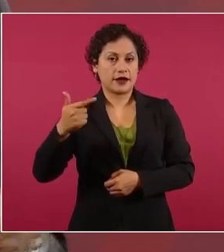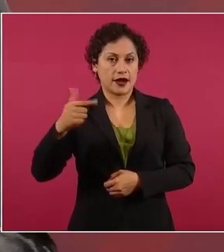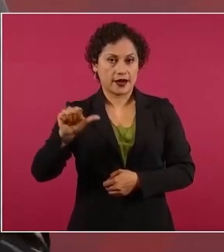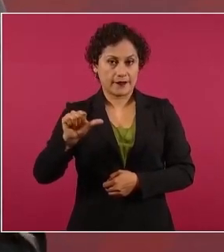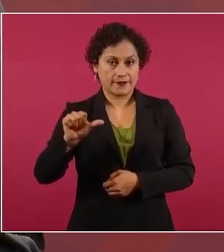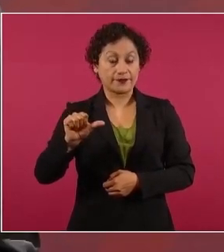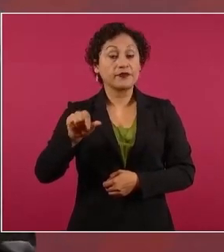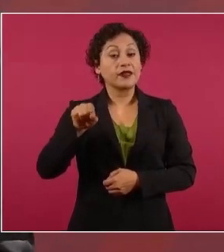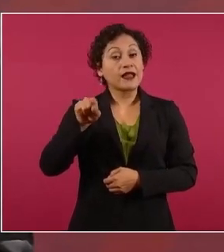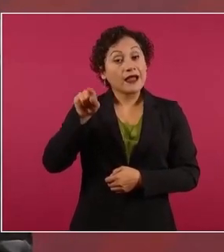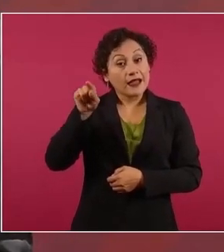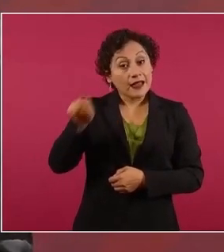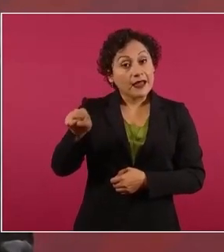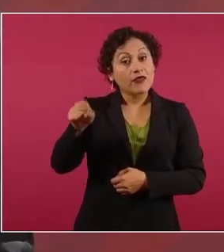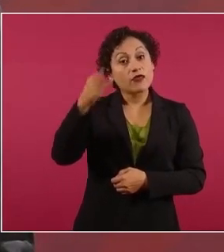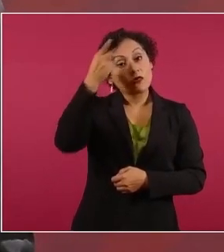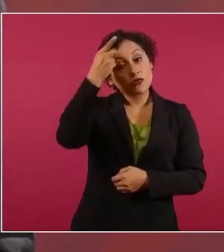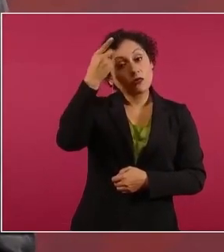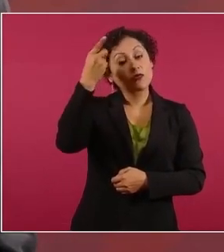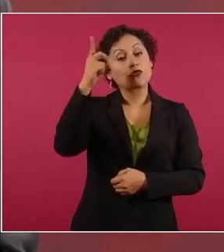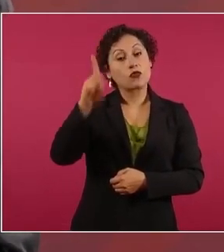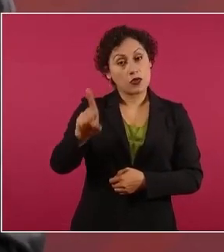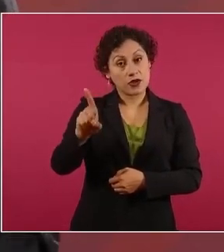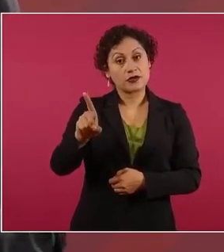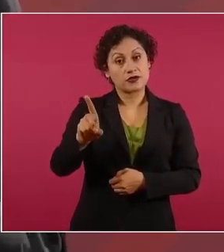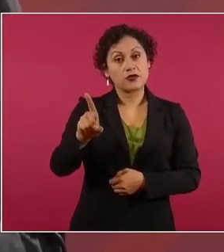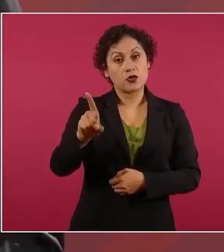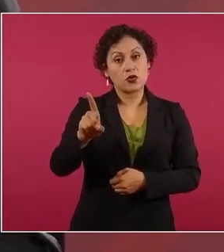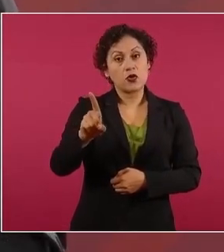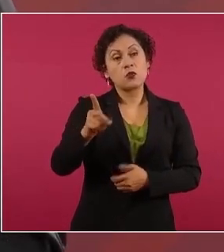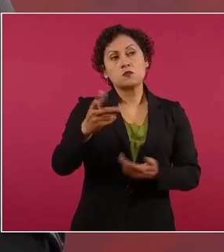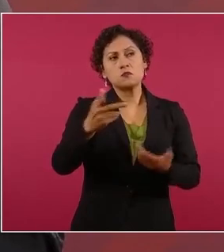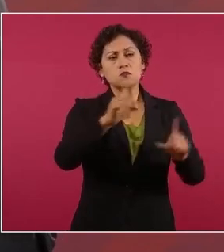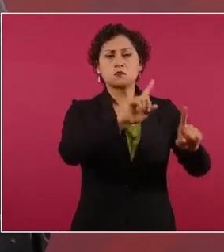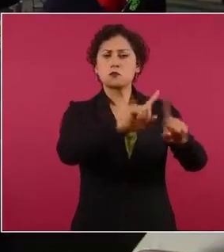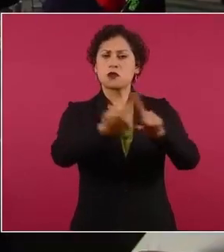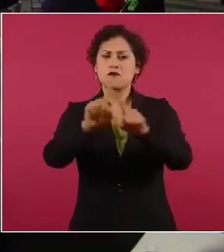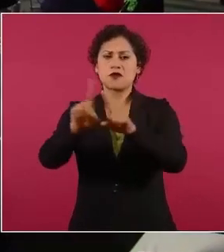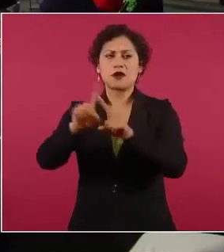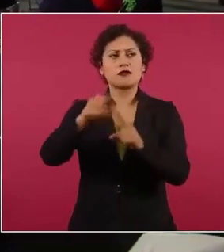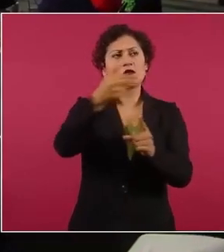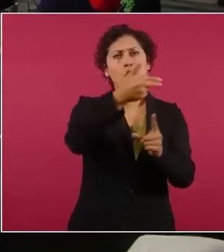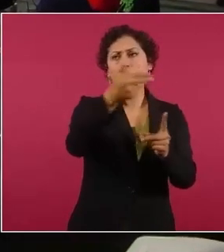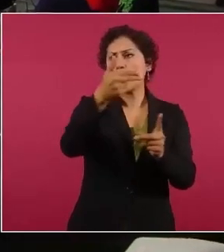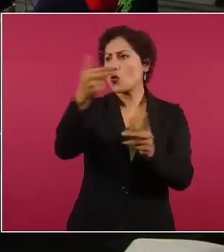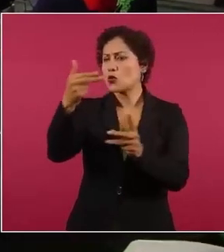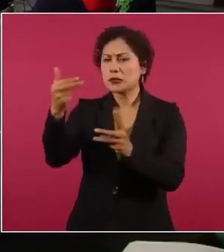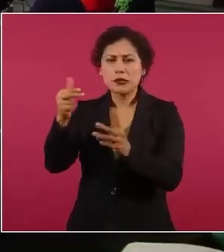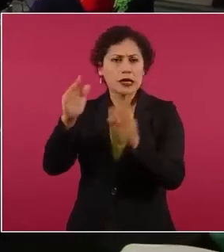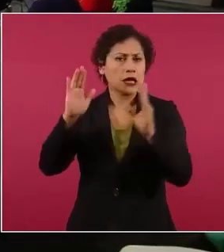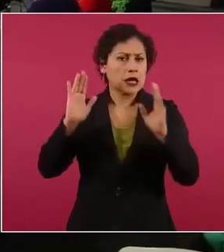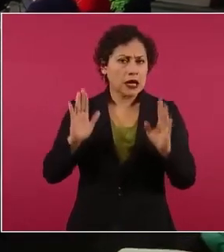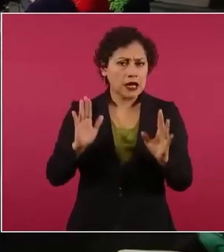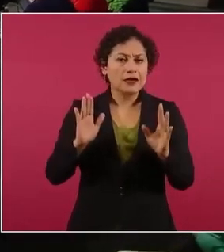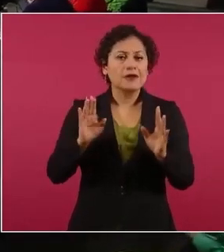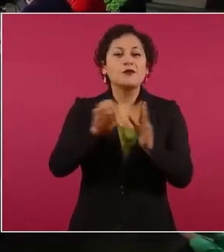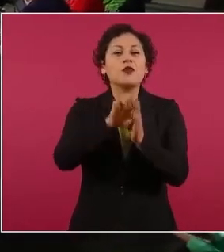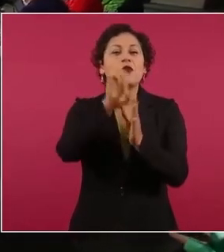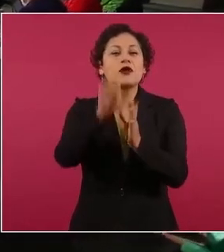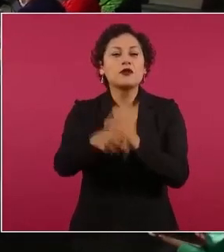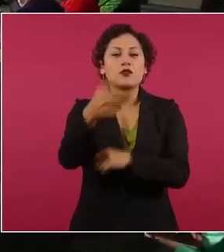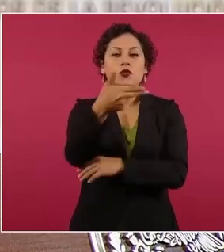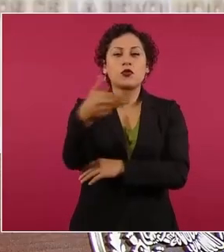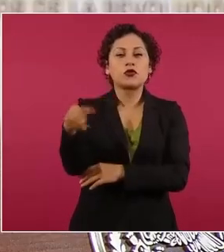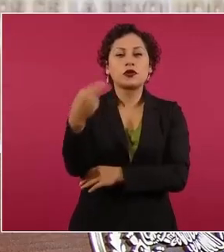de hoteles entre otros hoteles del fiesta americana